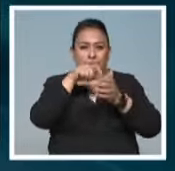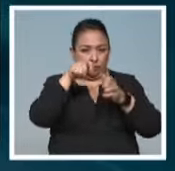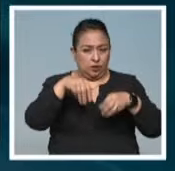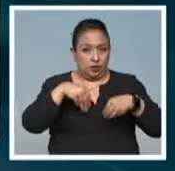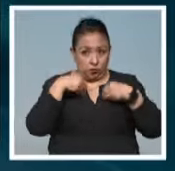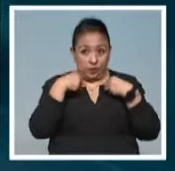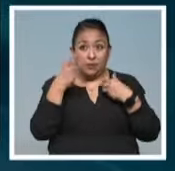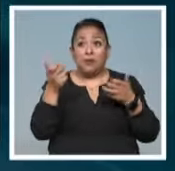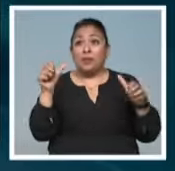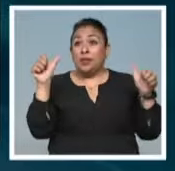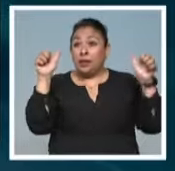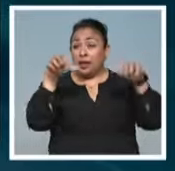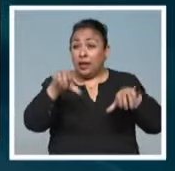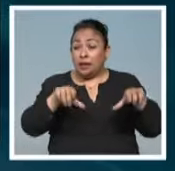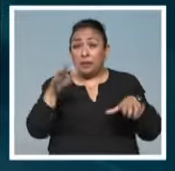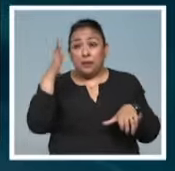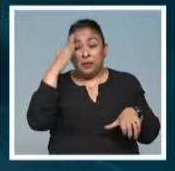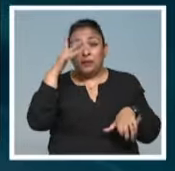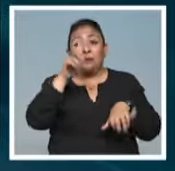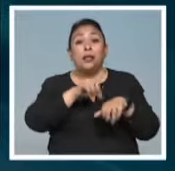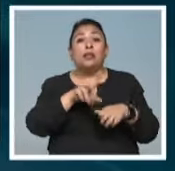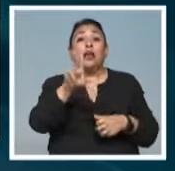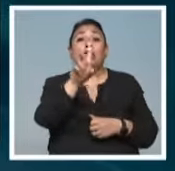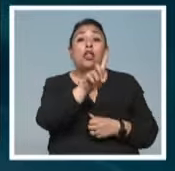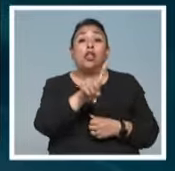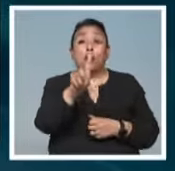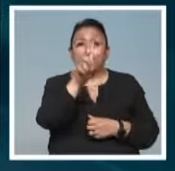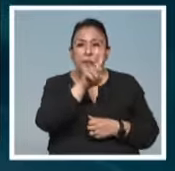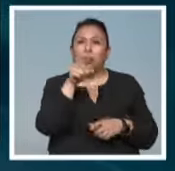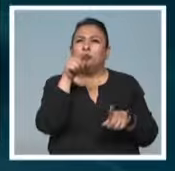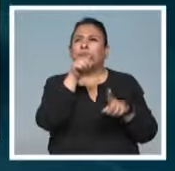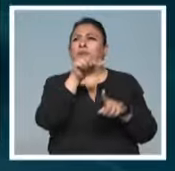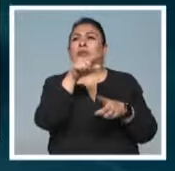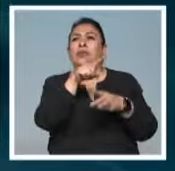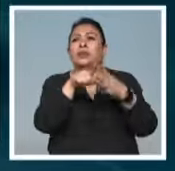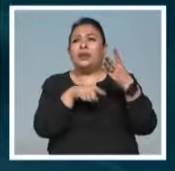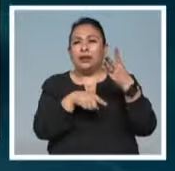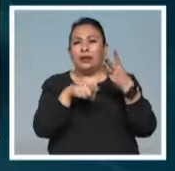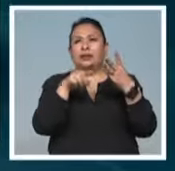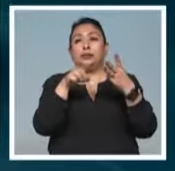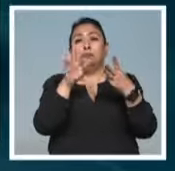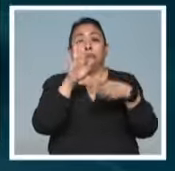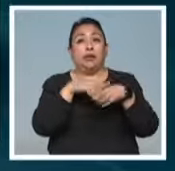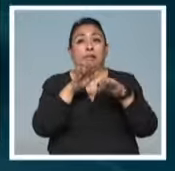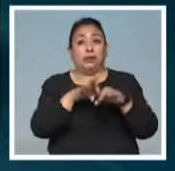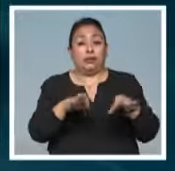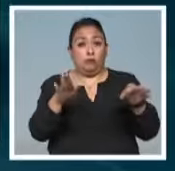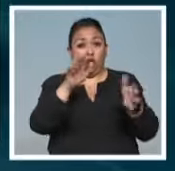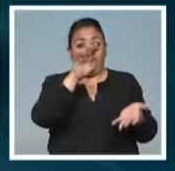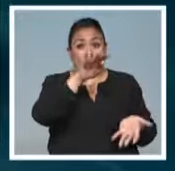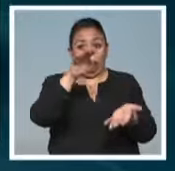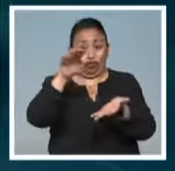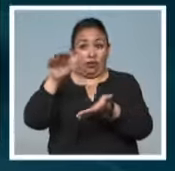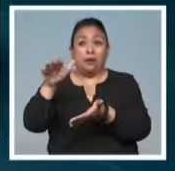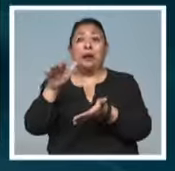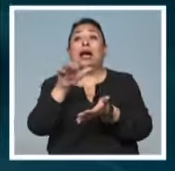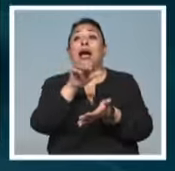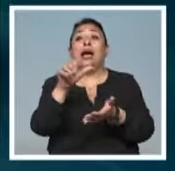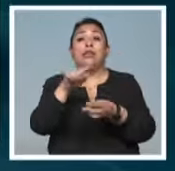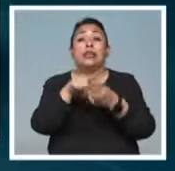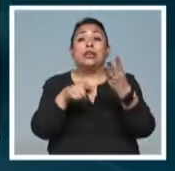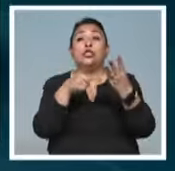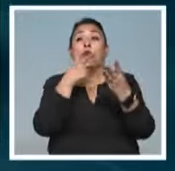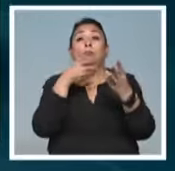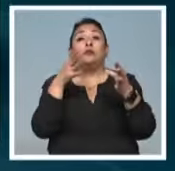evento principal del festival se lleva a cabo el domingo y está centrado en los tres Mikoshi más importantes, que hacen referencia a los tres